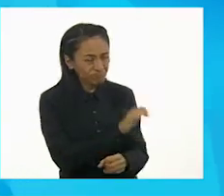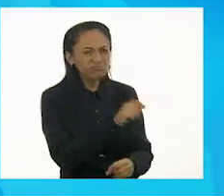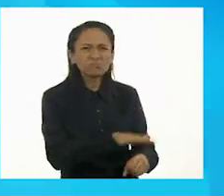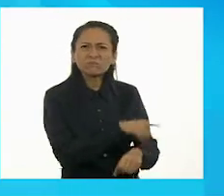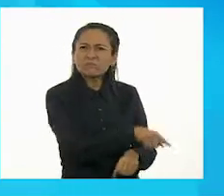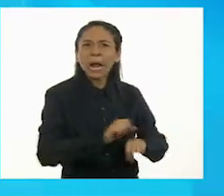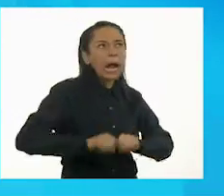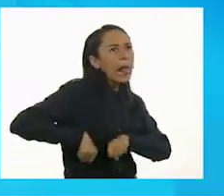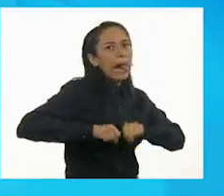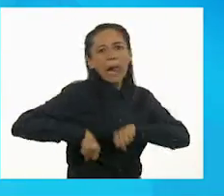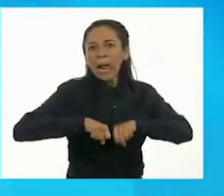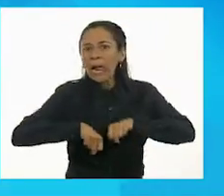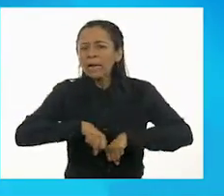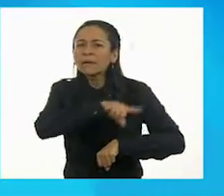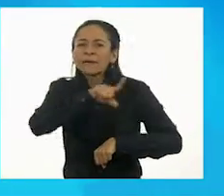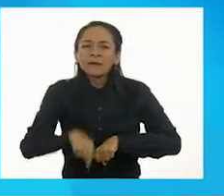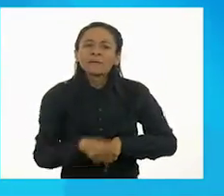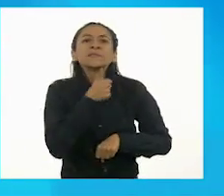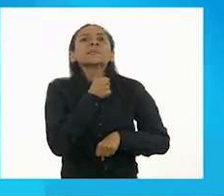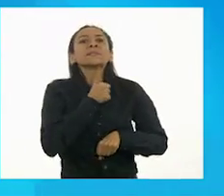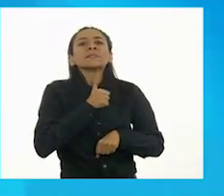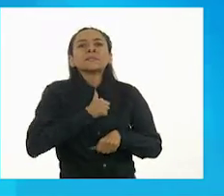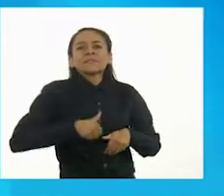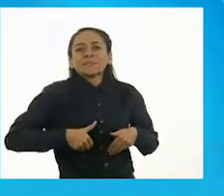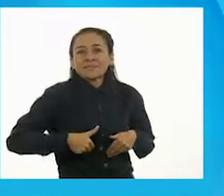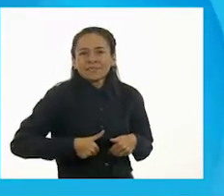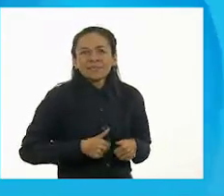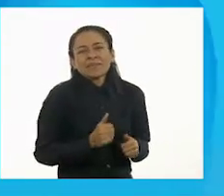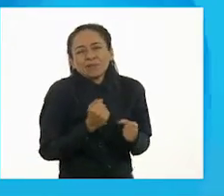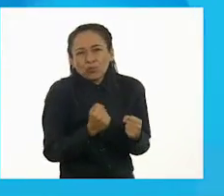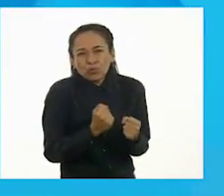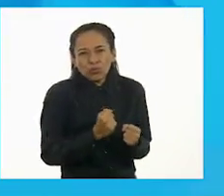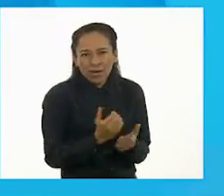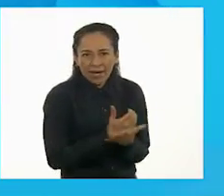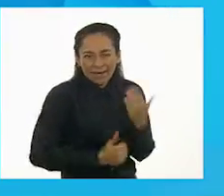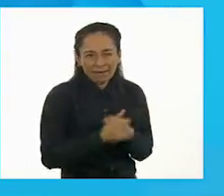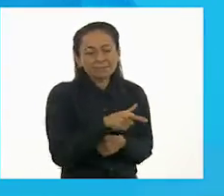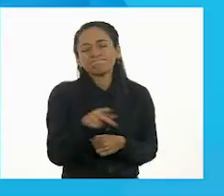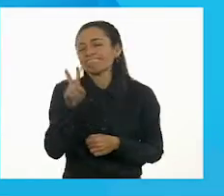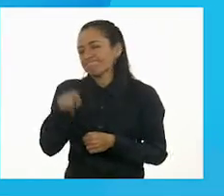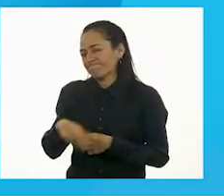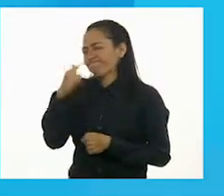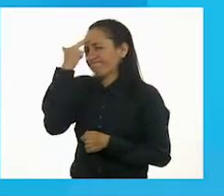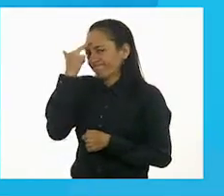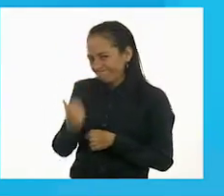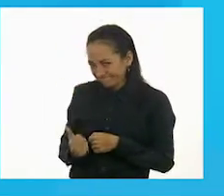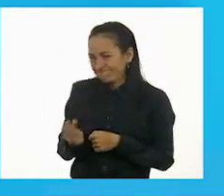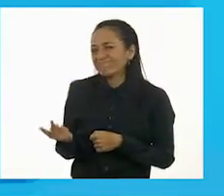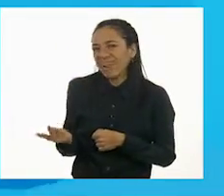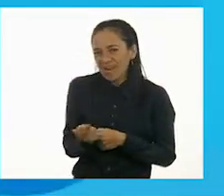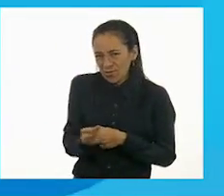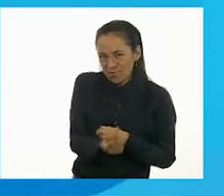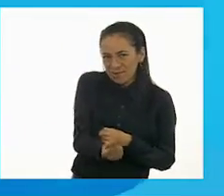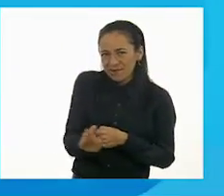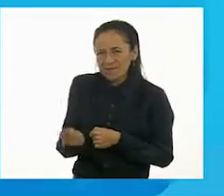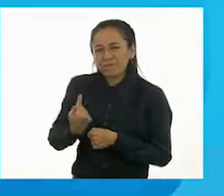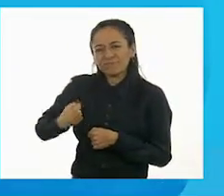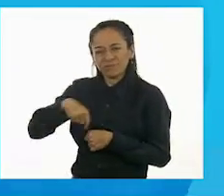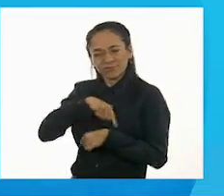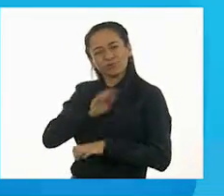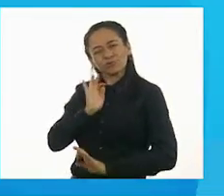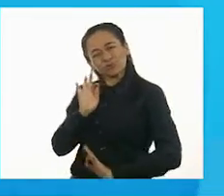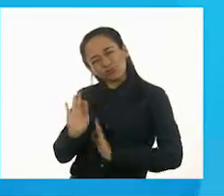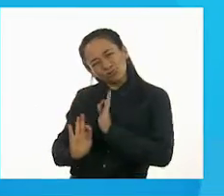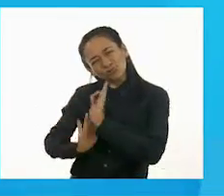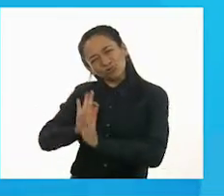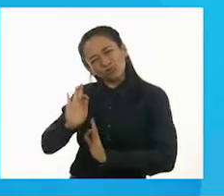así es, Tomás! Como pueden darse cuenta, a estos perritos también los consentimos mucho. Nuestros perritos ya se van a jugar.